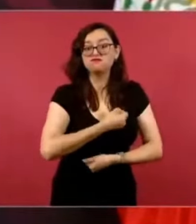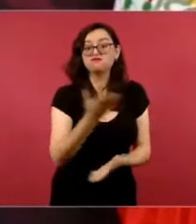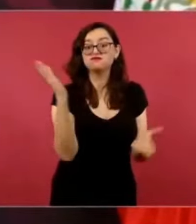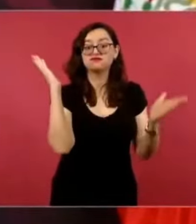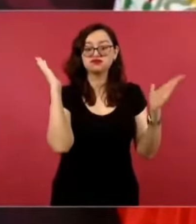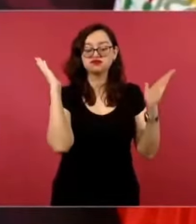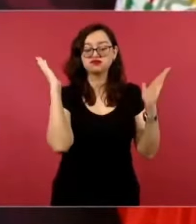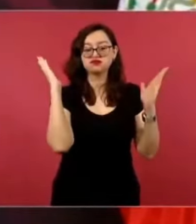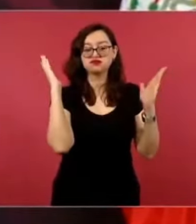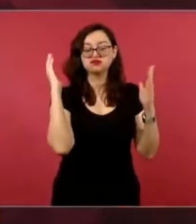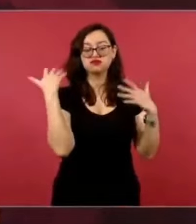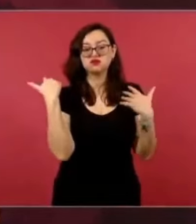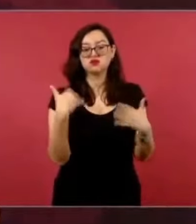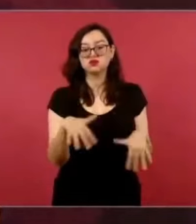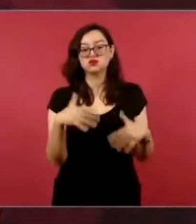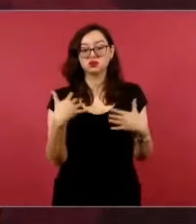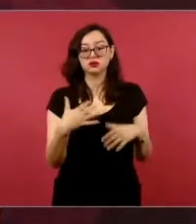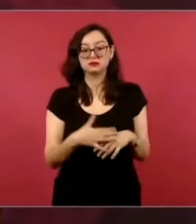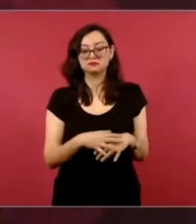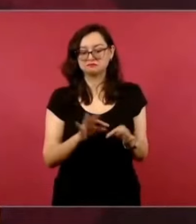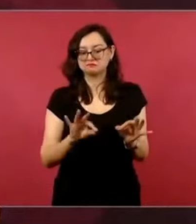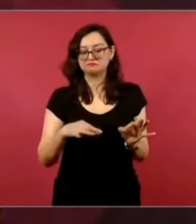en septiembre.